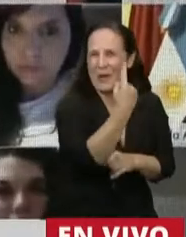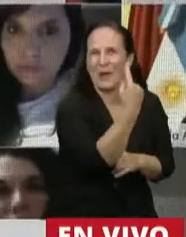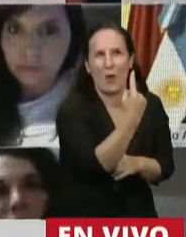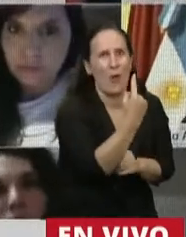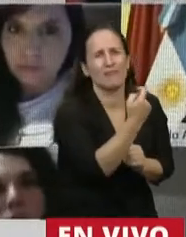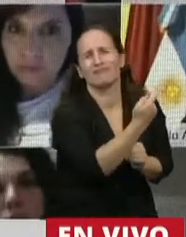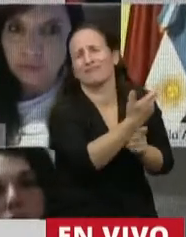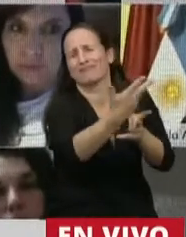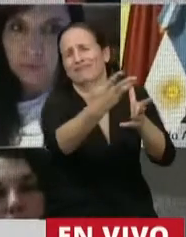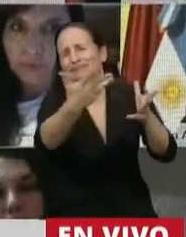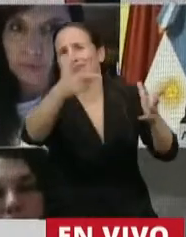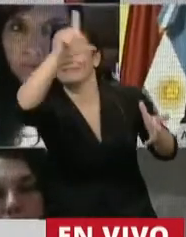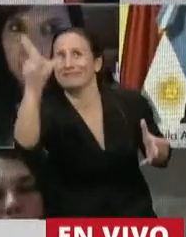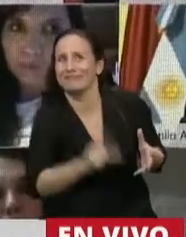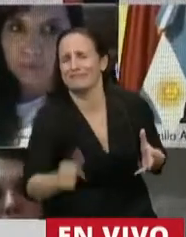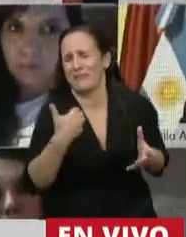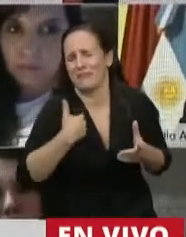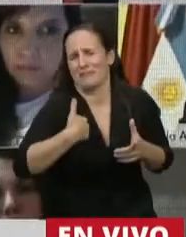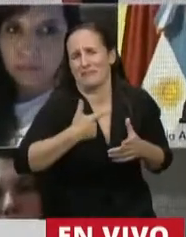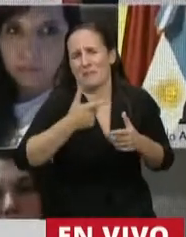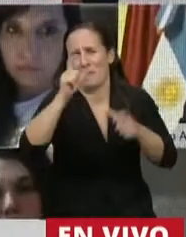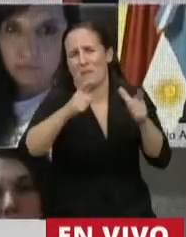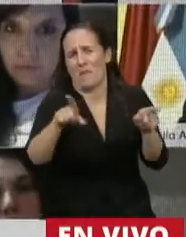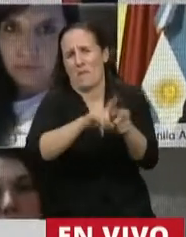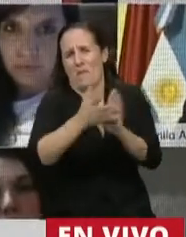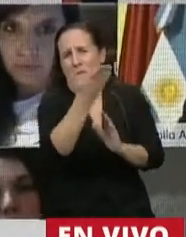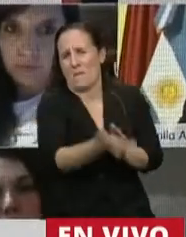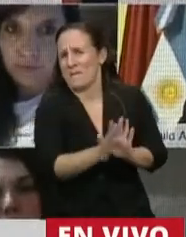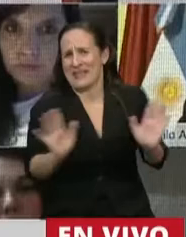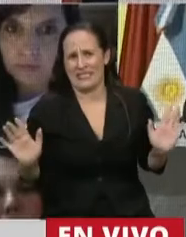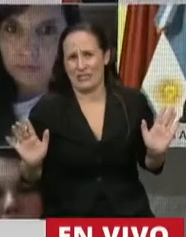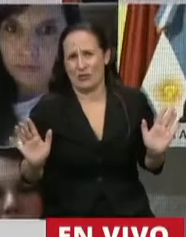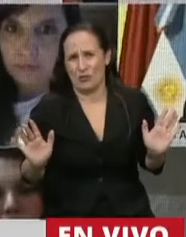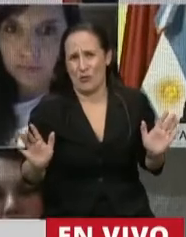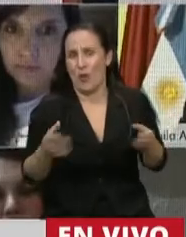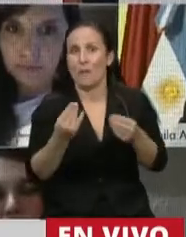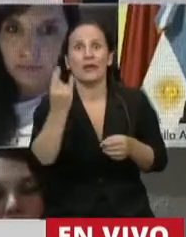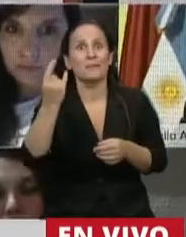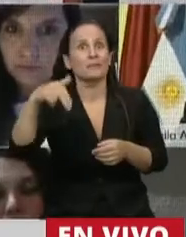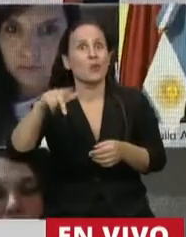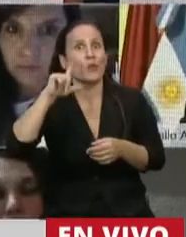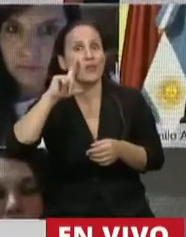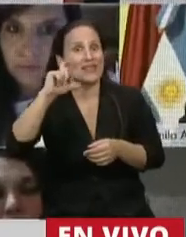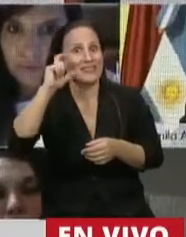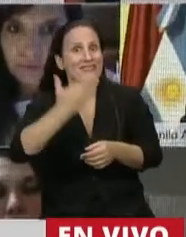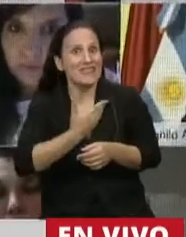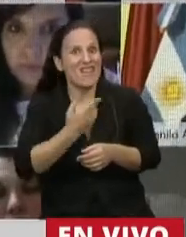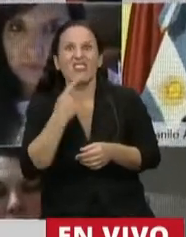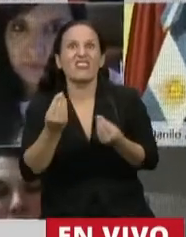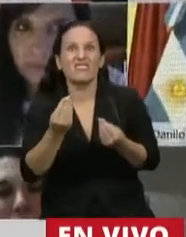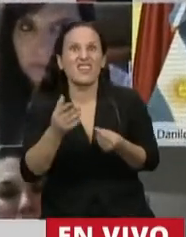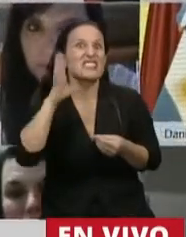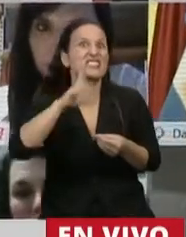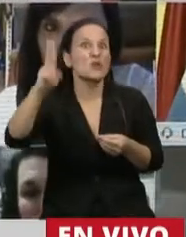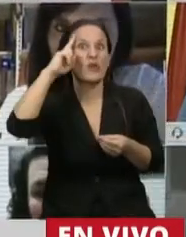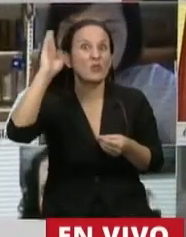de miles en la Argentina, porque las nuevas cifras de UNICEF dicen que el 59